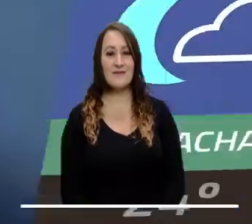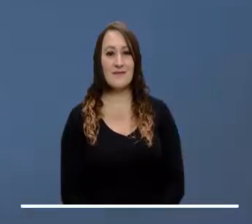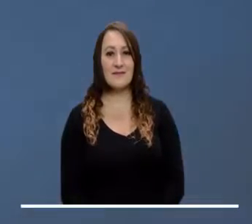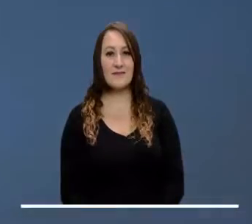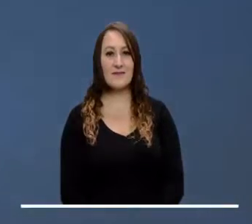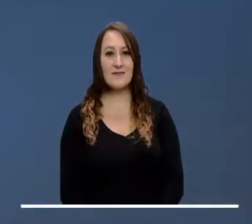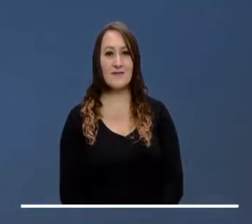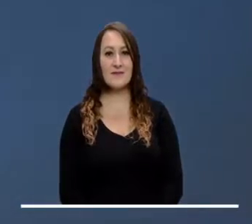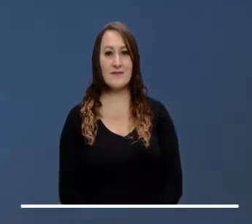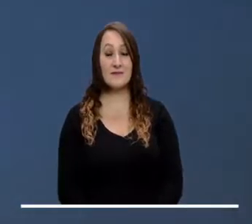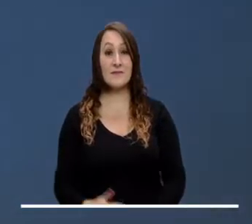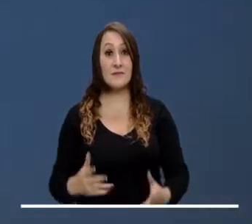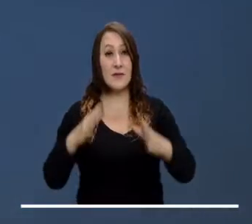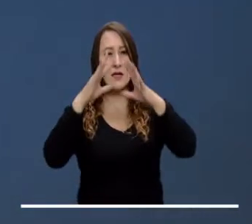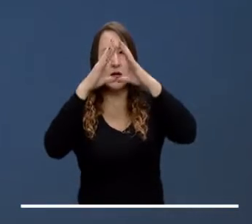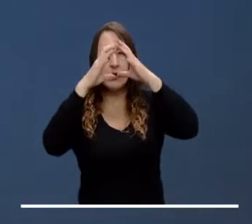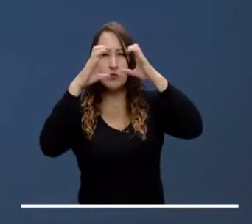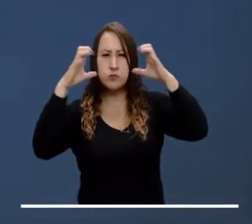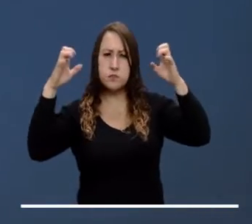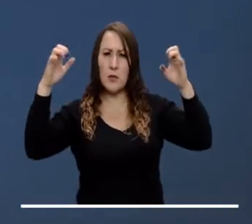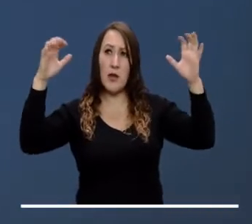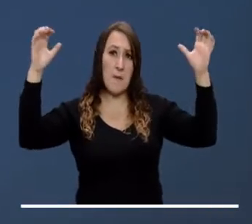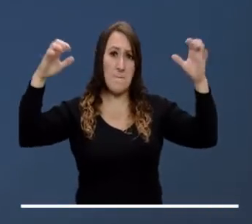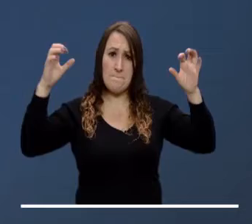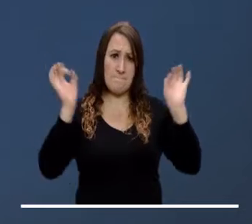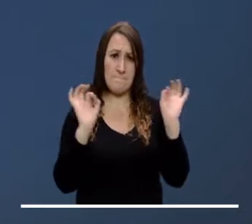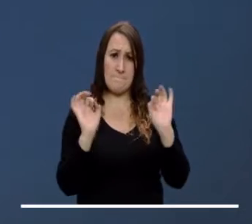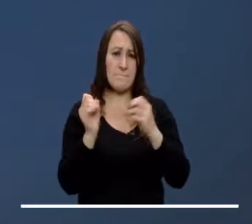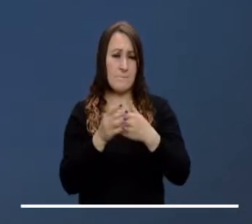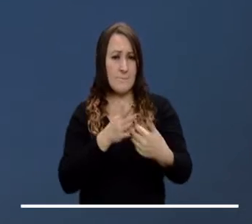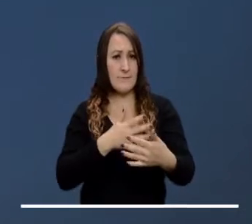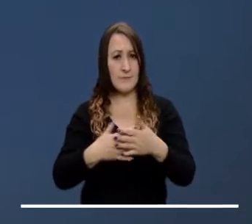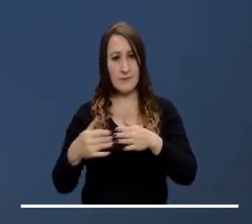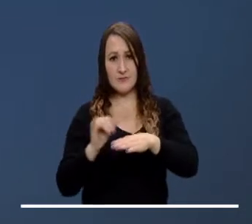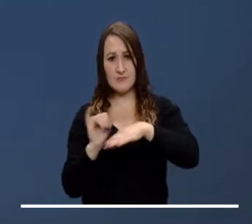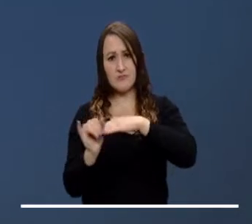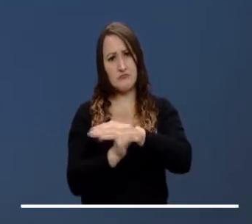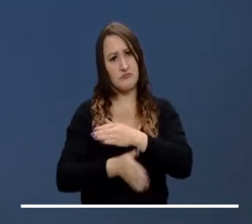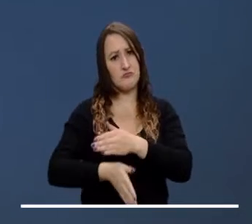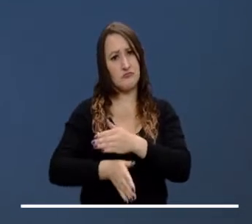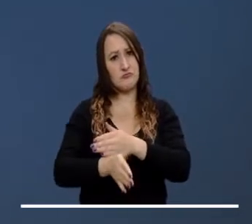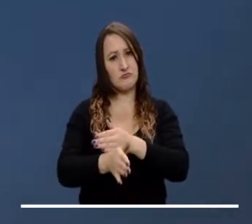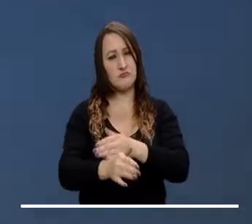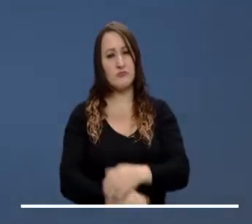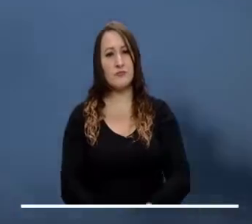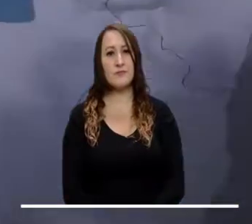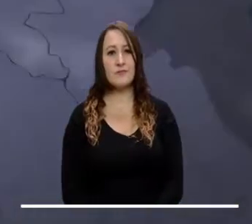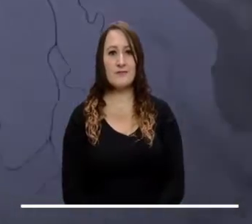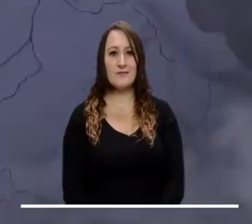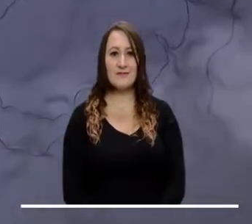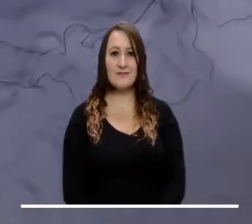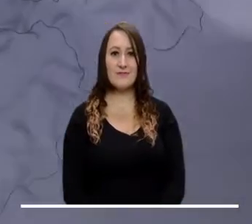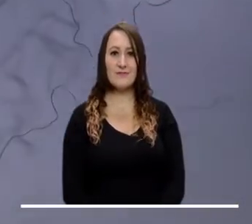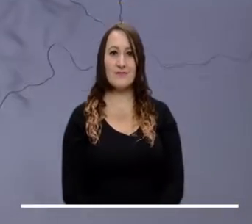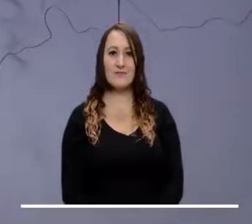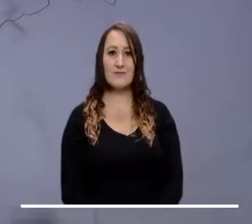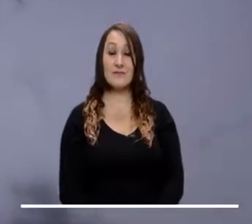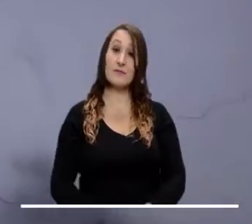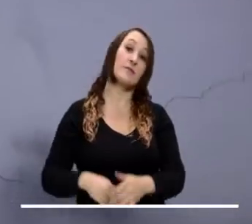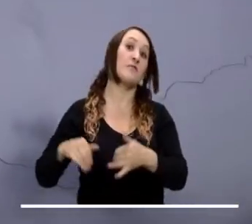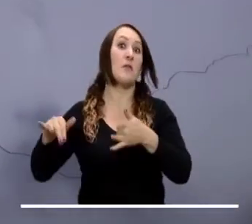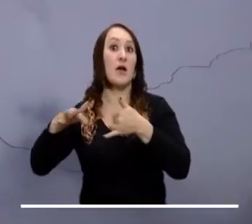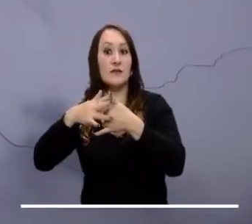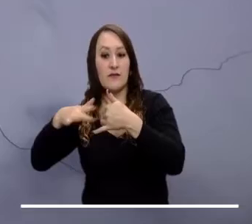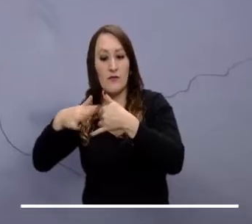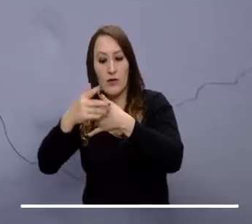Por su parte, las condiciones de nubosidad parcial y tiempo seco persisten en el archipiélago de San Andrés y Providencia. El